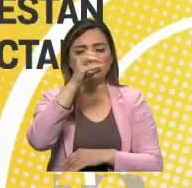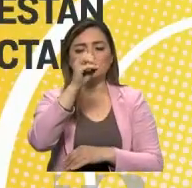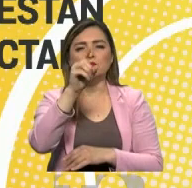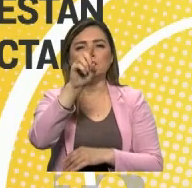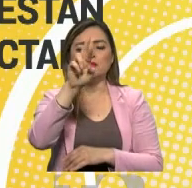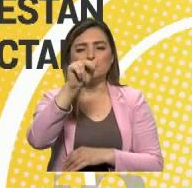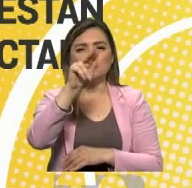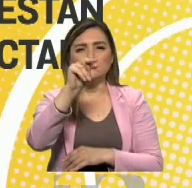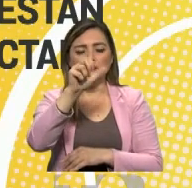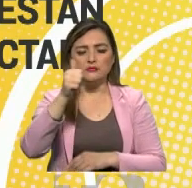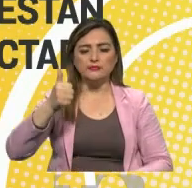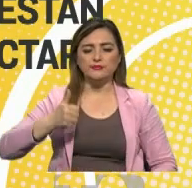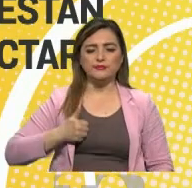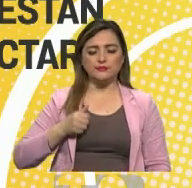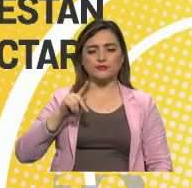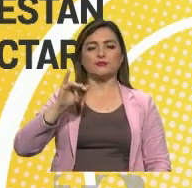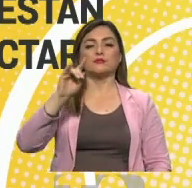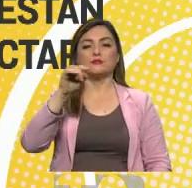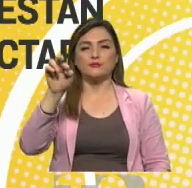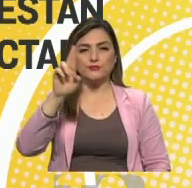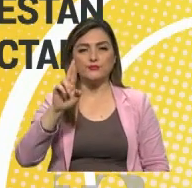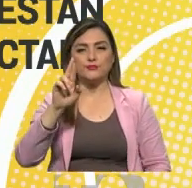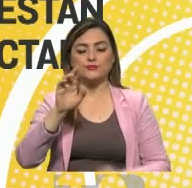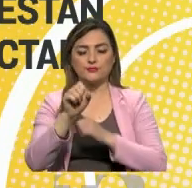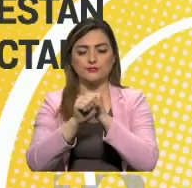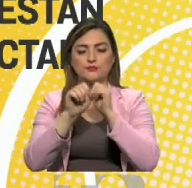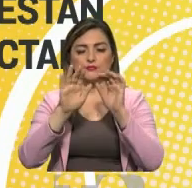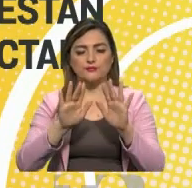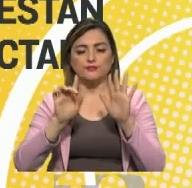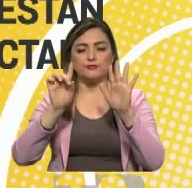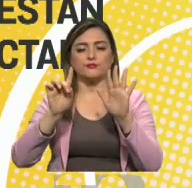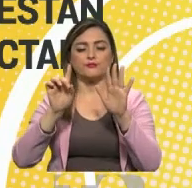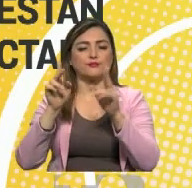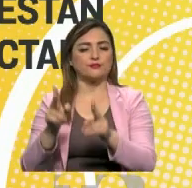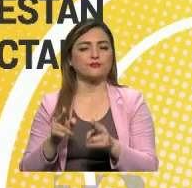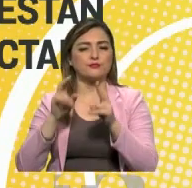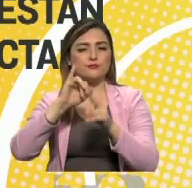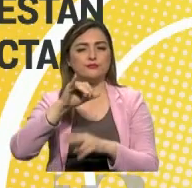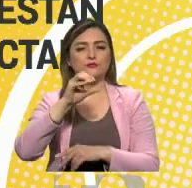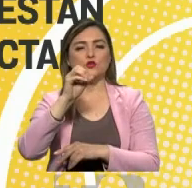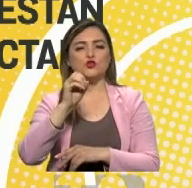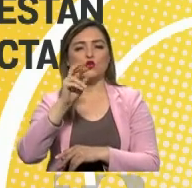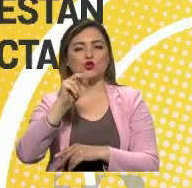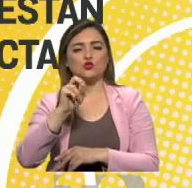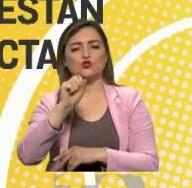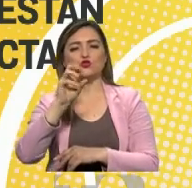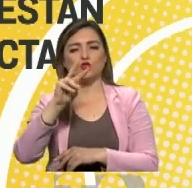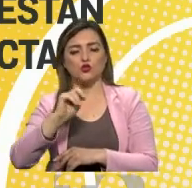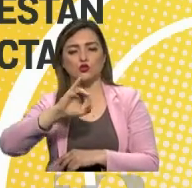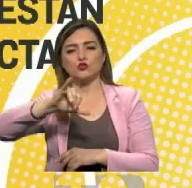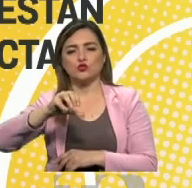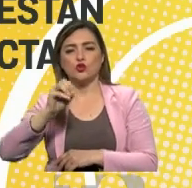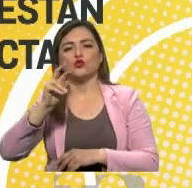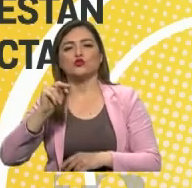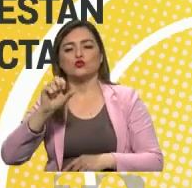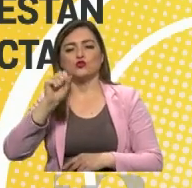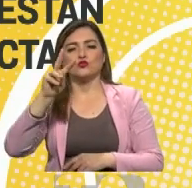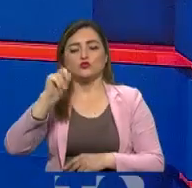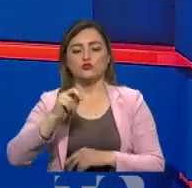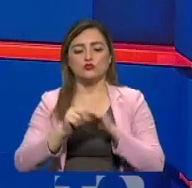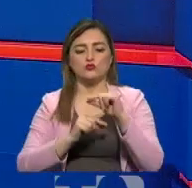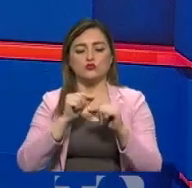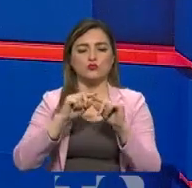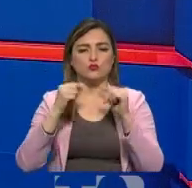en Canadá, con la vacuna de Pfizer desde los dieciséis años para arriba, lo mismo de Johnson y Johnson. Es decir, que poco a poco estos grupos